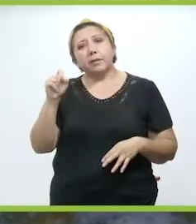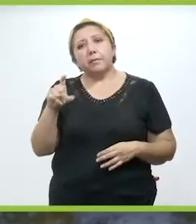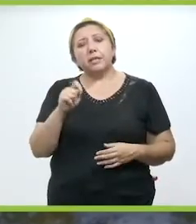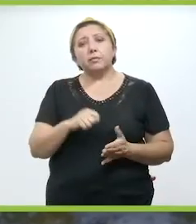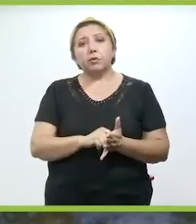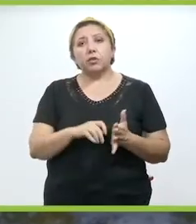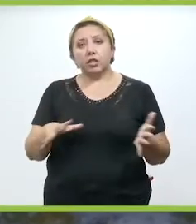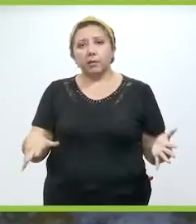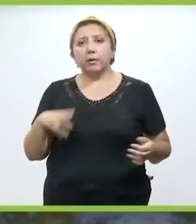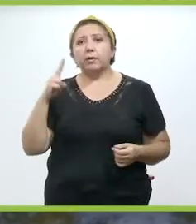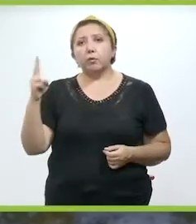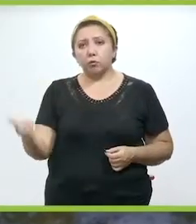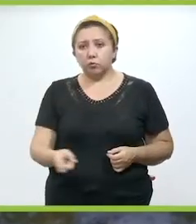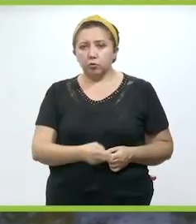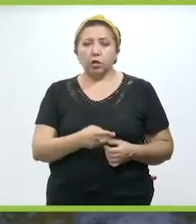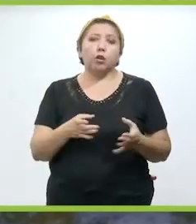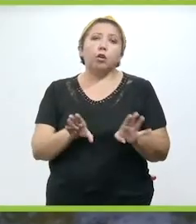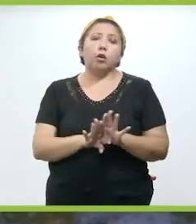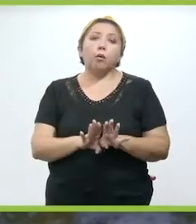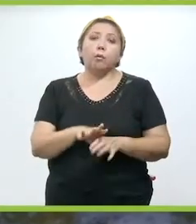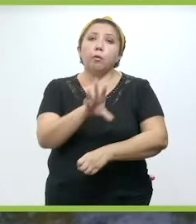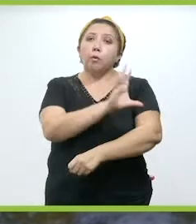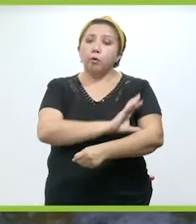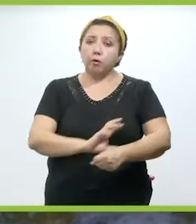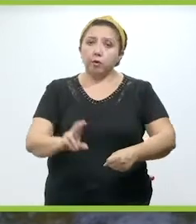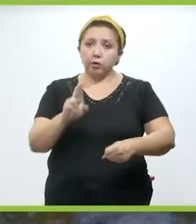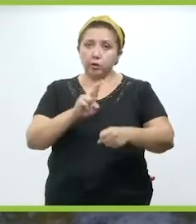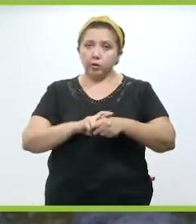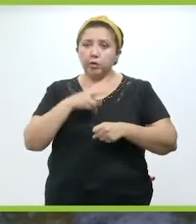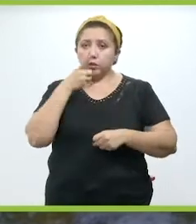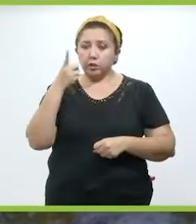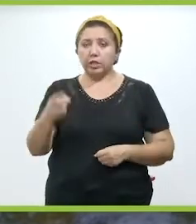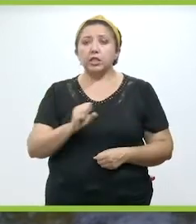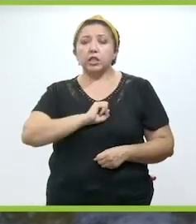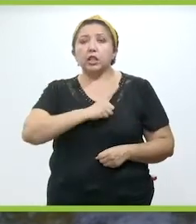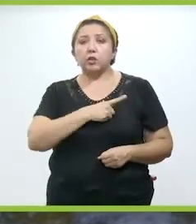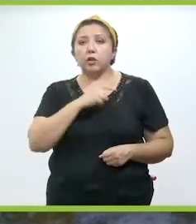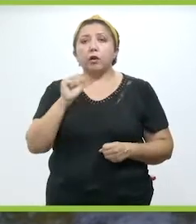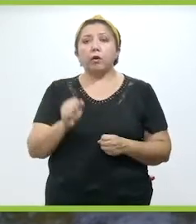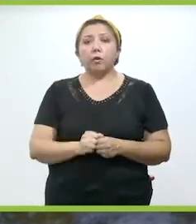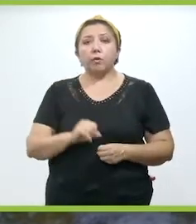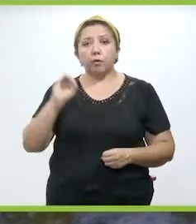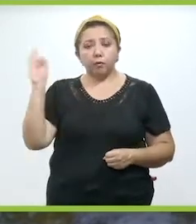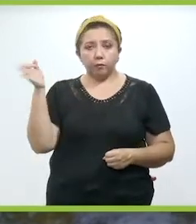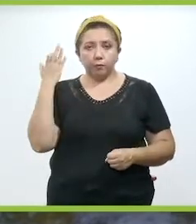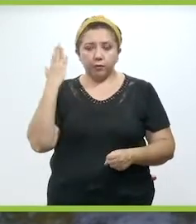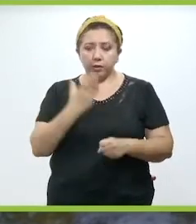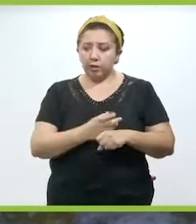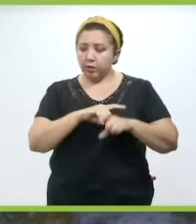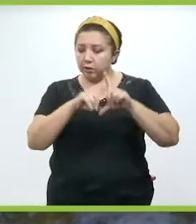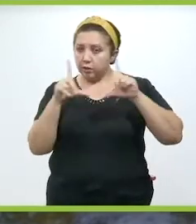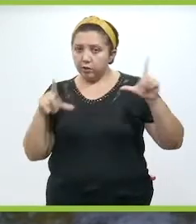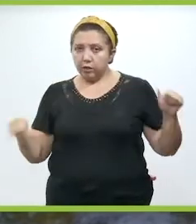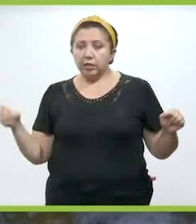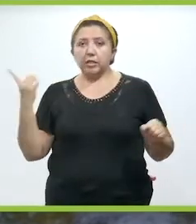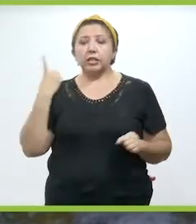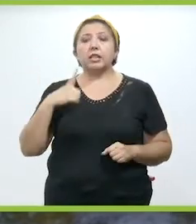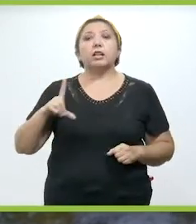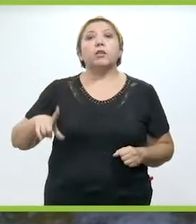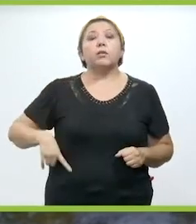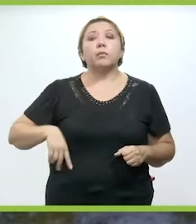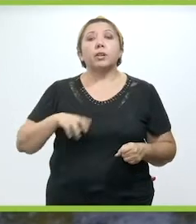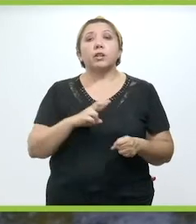Sobre este mismo tema, usted como coordinador de la Comisión Ejecutiva de Salud de la Confederación Nacional